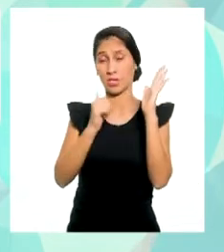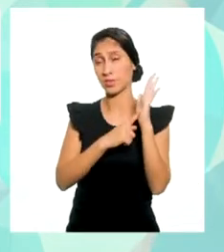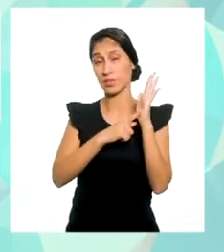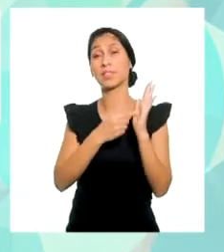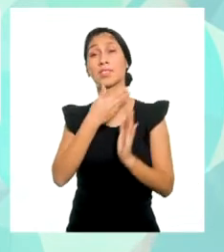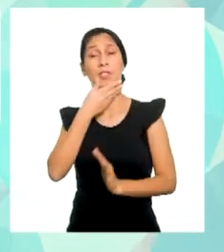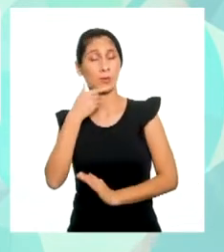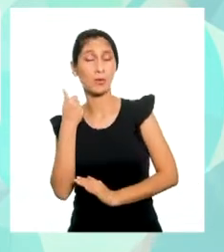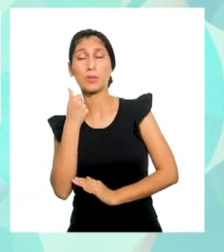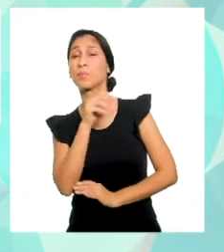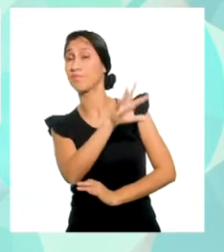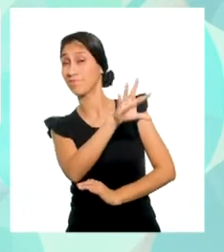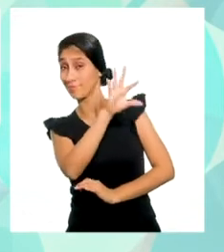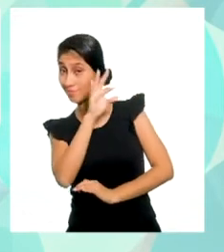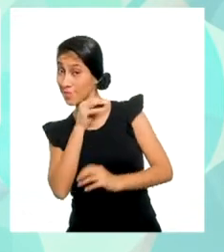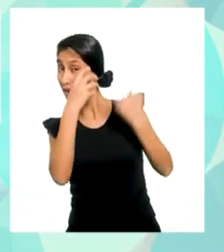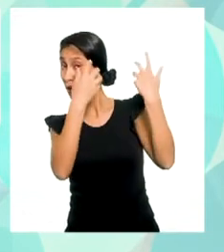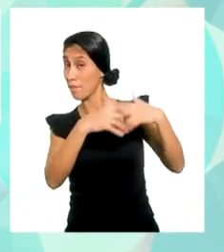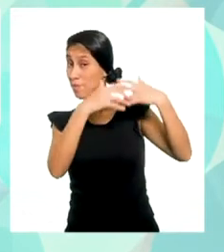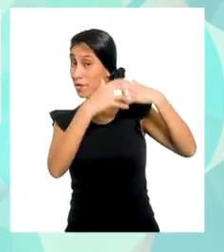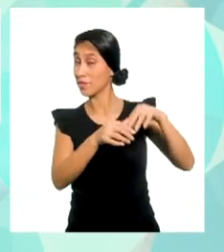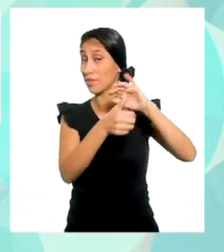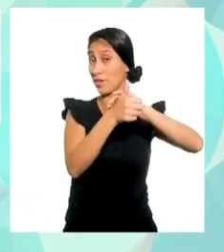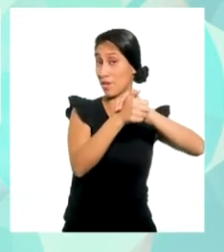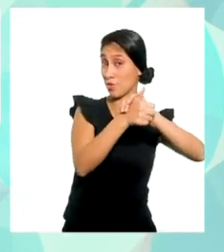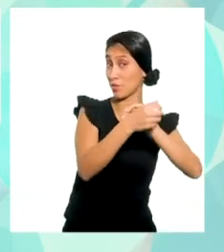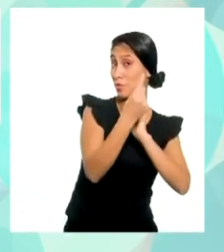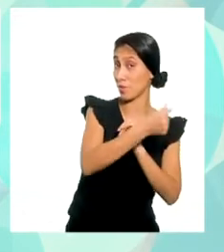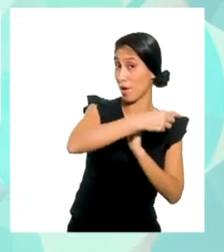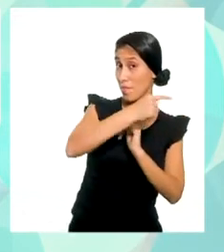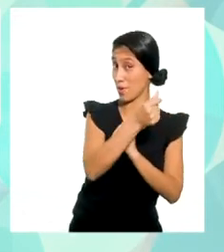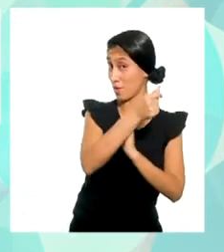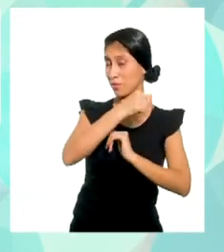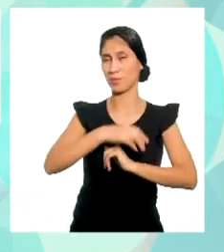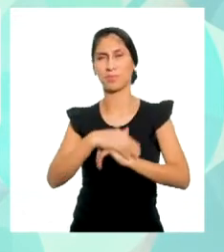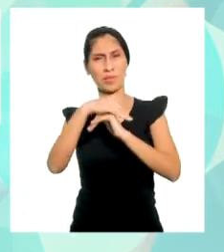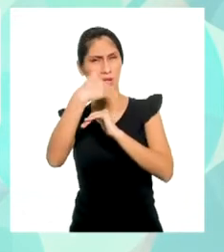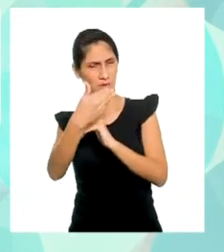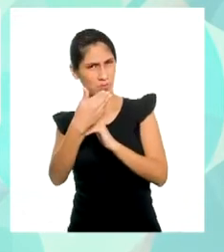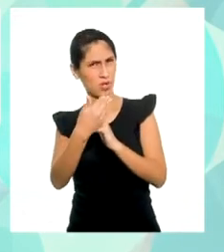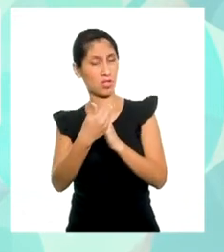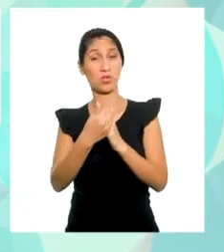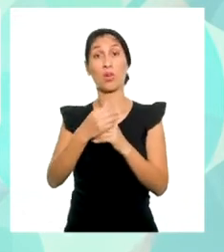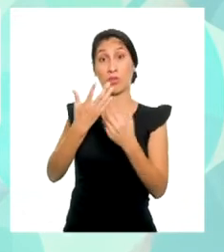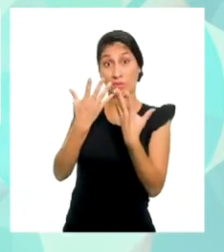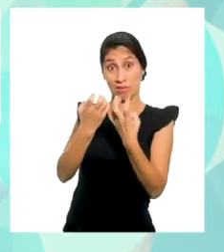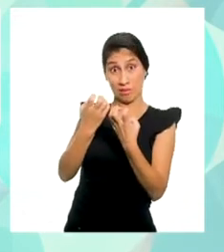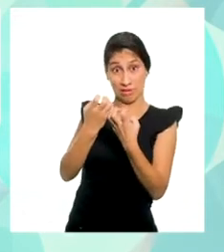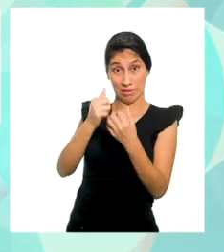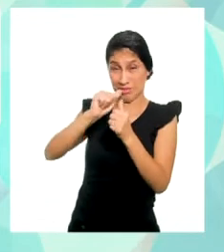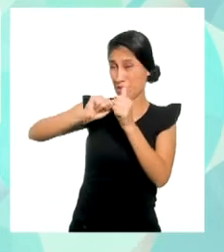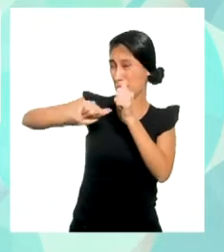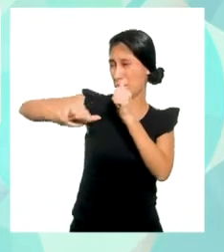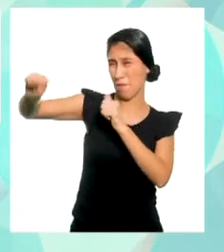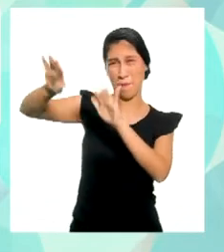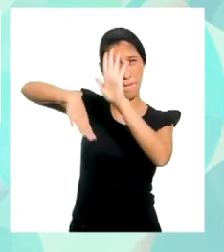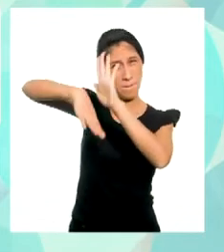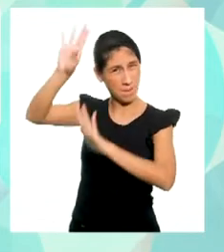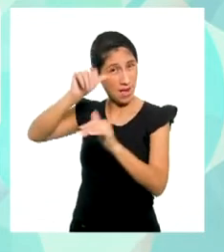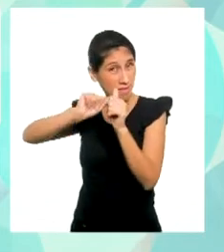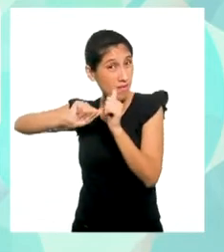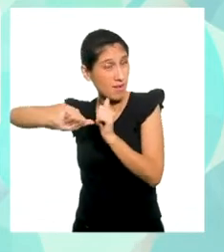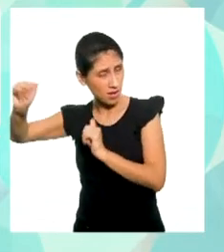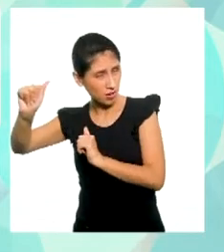conveniente elegir la empresa La Tortuga Veloz para tramos mayores o iguales de 1